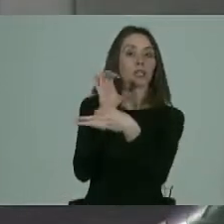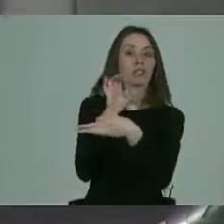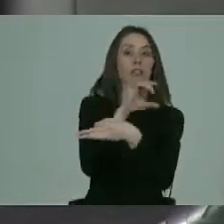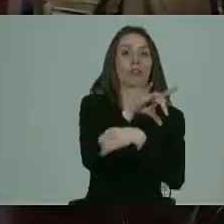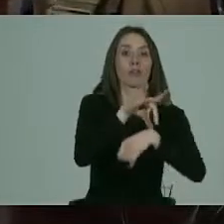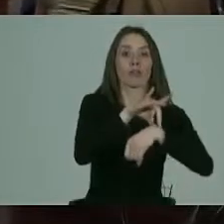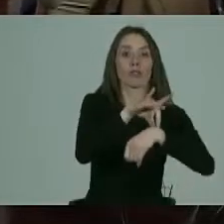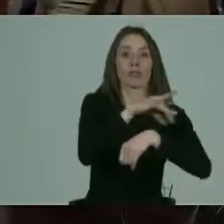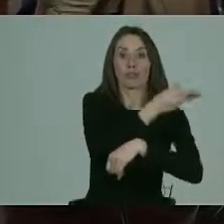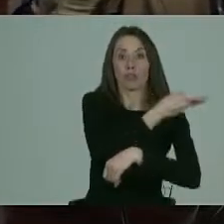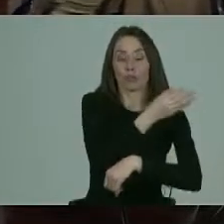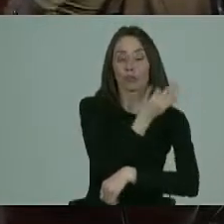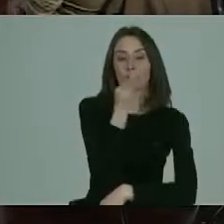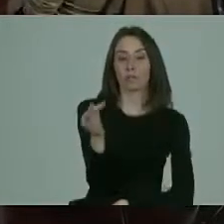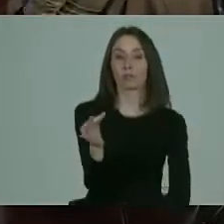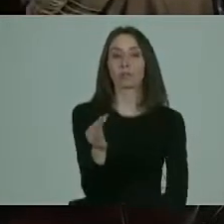colega.